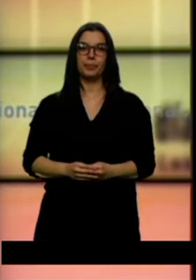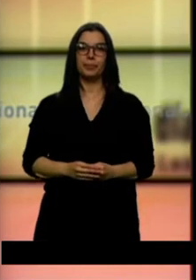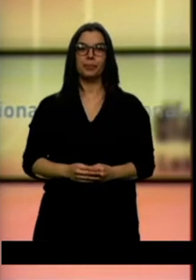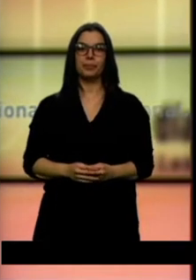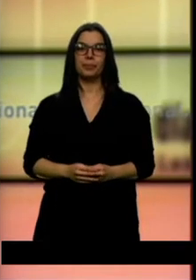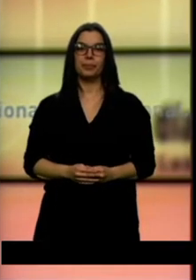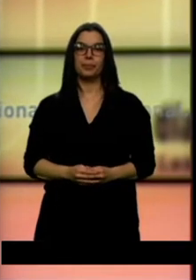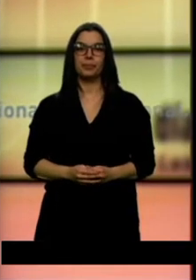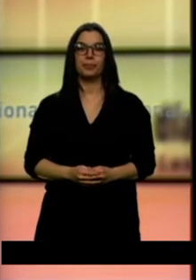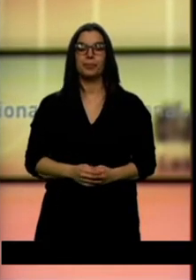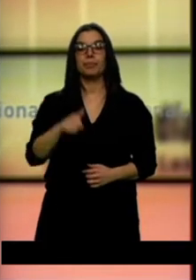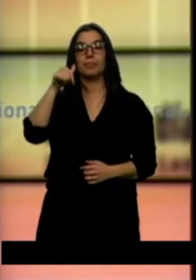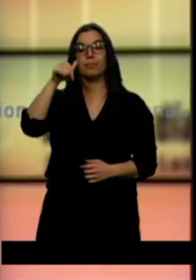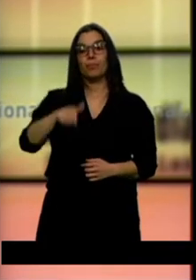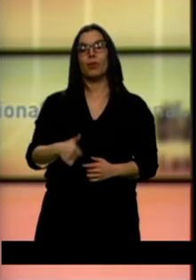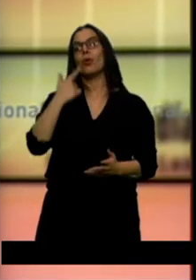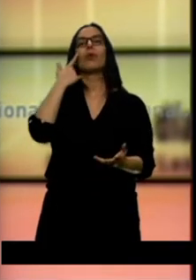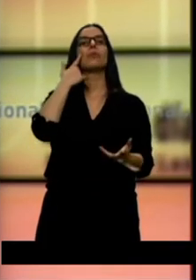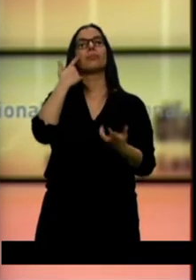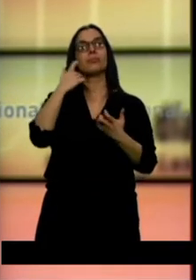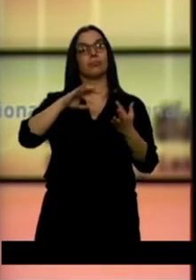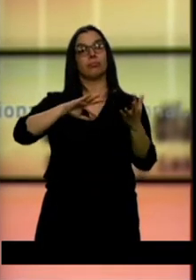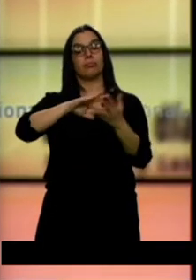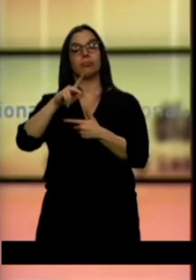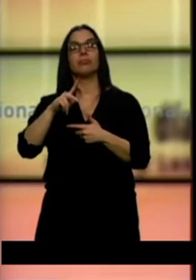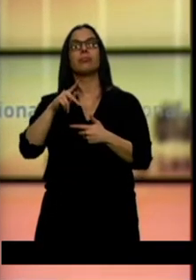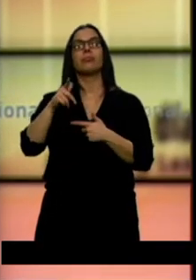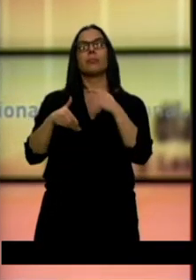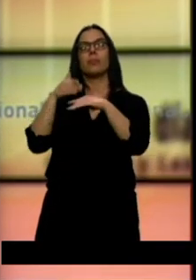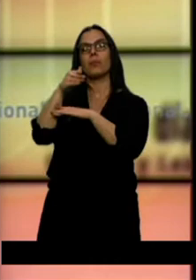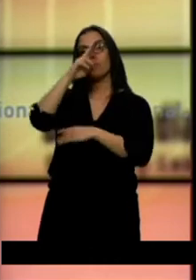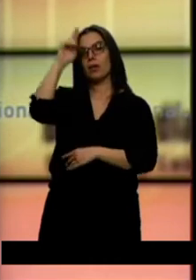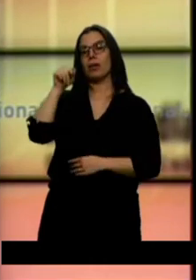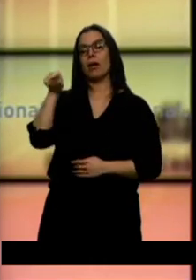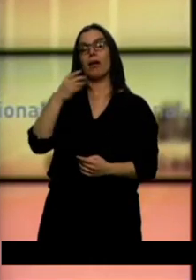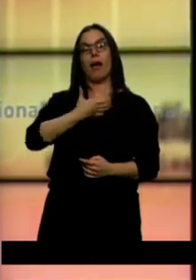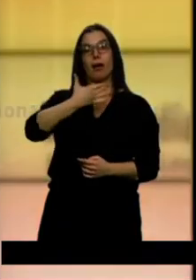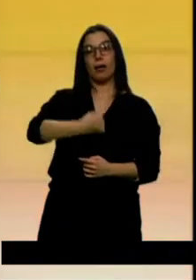Hoy en nuestra agenda del día tenemos una cita en Madrid, donde el alcalde de León se reúne con la ministra de Sanidad.